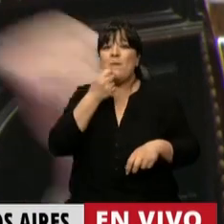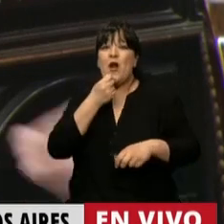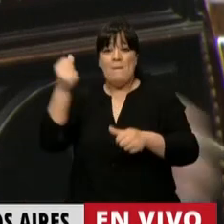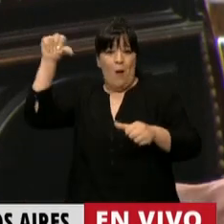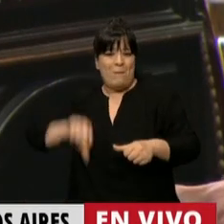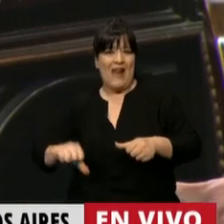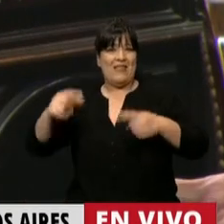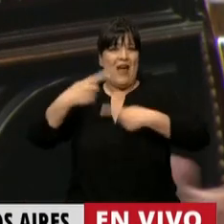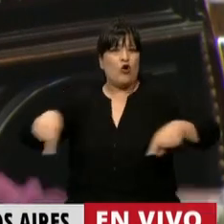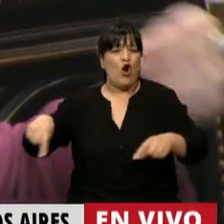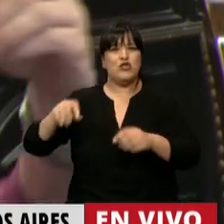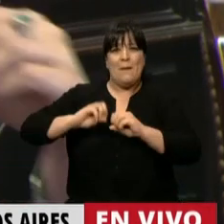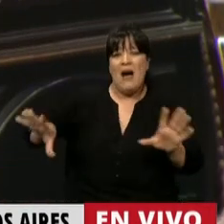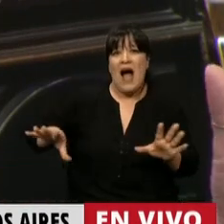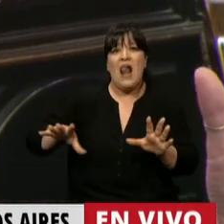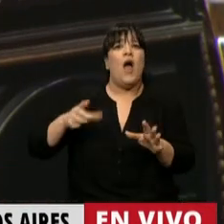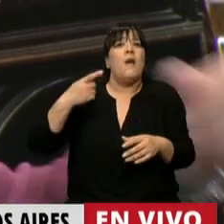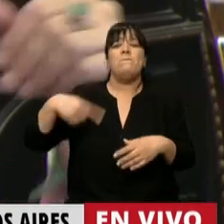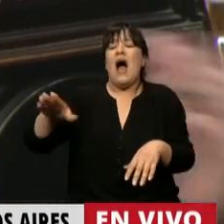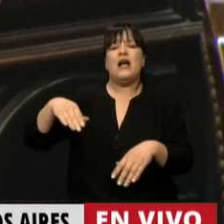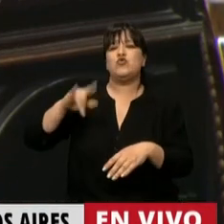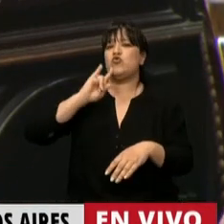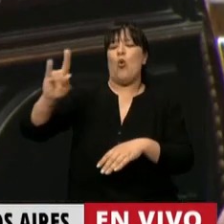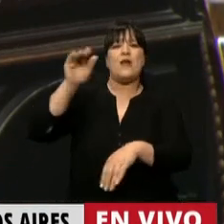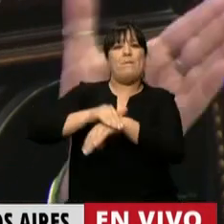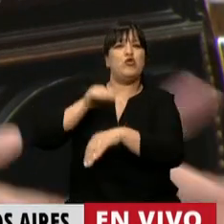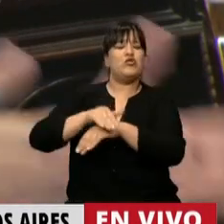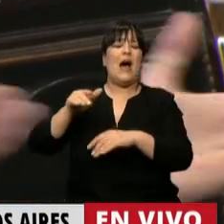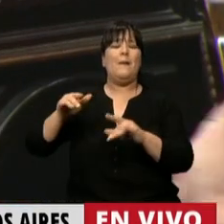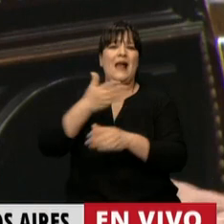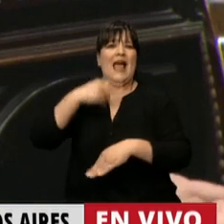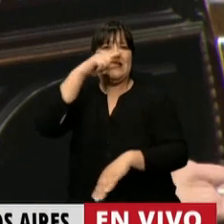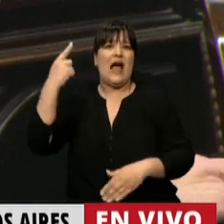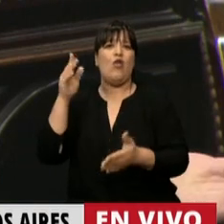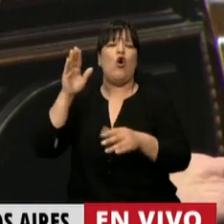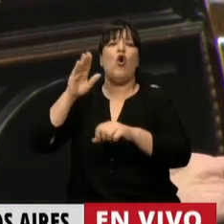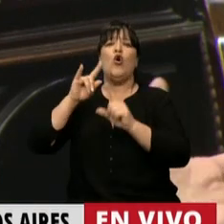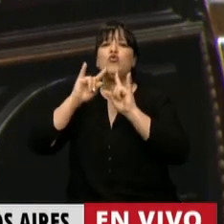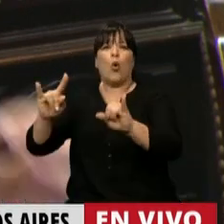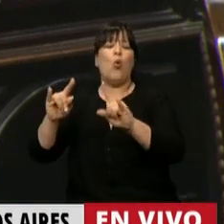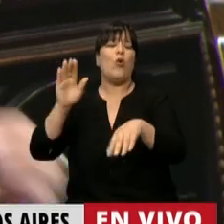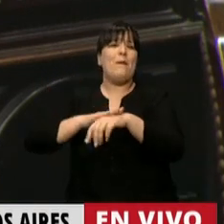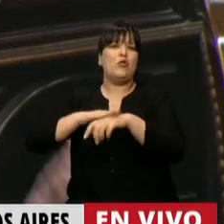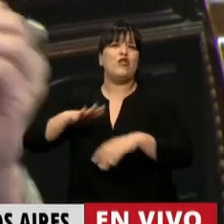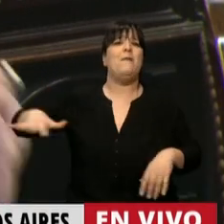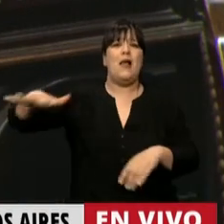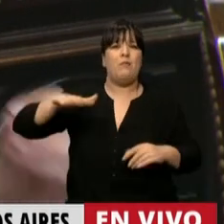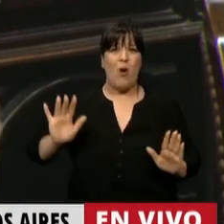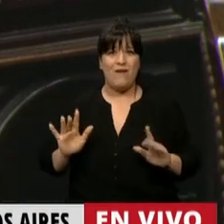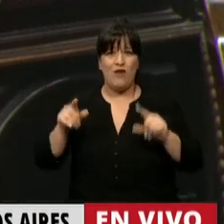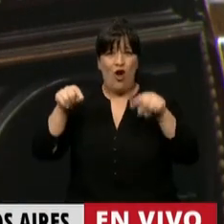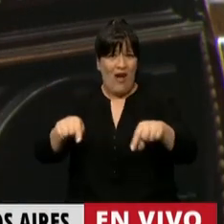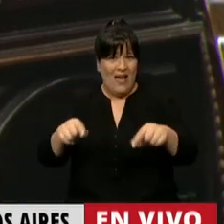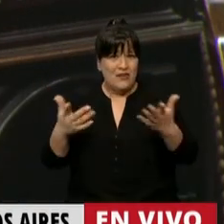prejuicios, ¿a quién se los enchufa? A los estados, a los pueblos. Y acá se está votando eso. La renuncia a la